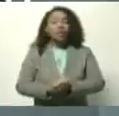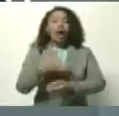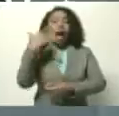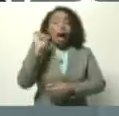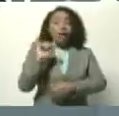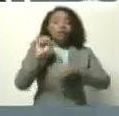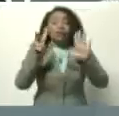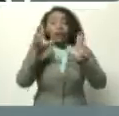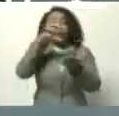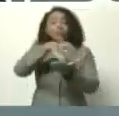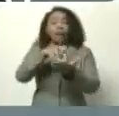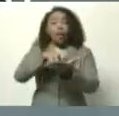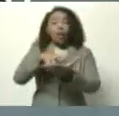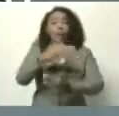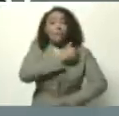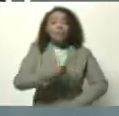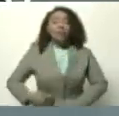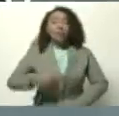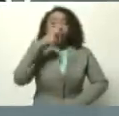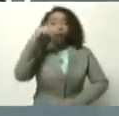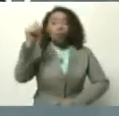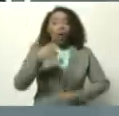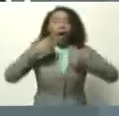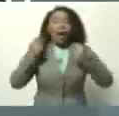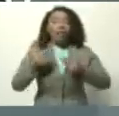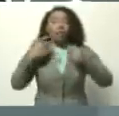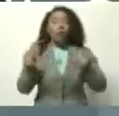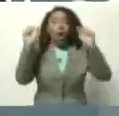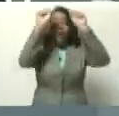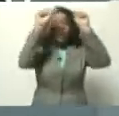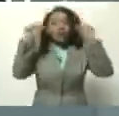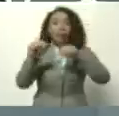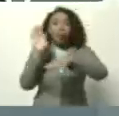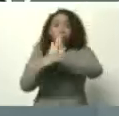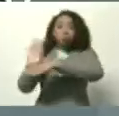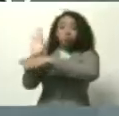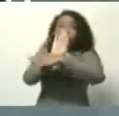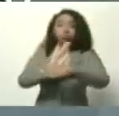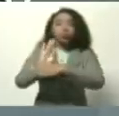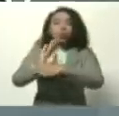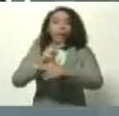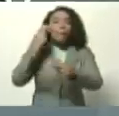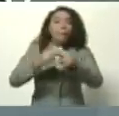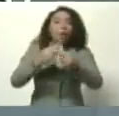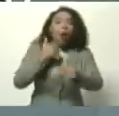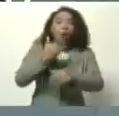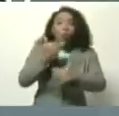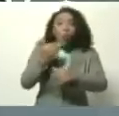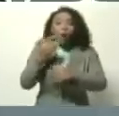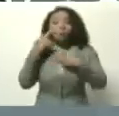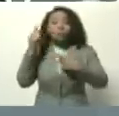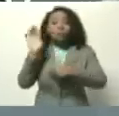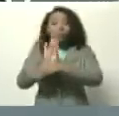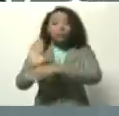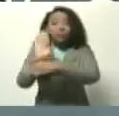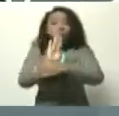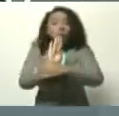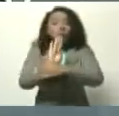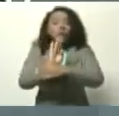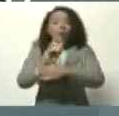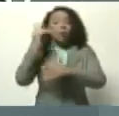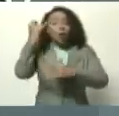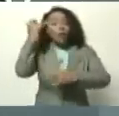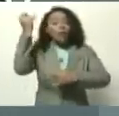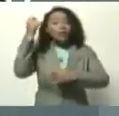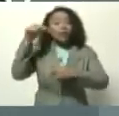Nicolás Maduro, ayer activó el sistema de prevención y gestión de riesgos, por lo que podría ser la ocurrencia del potencial